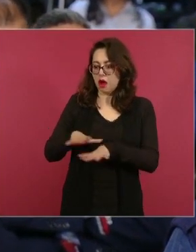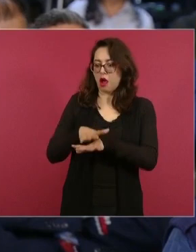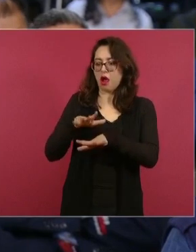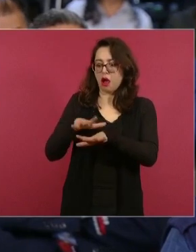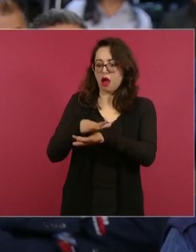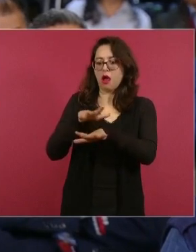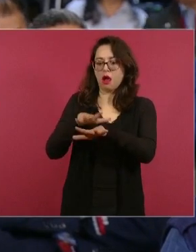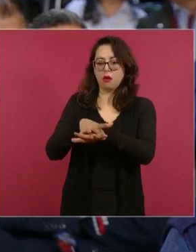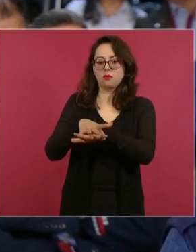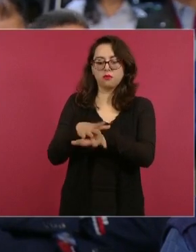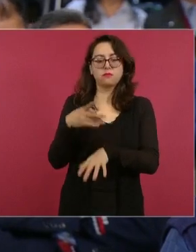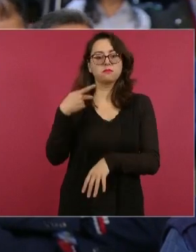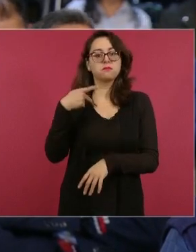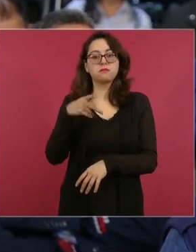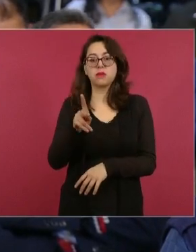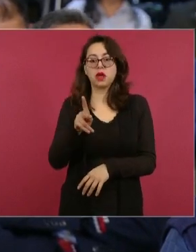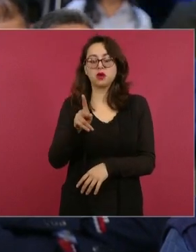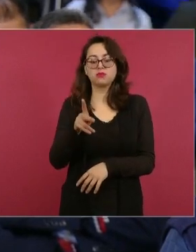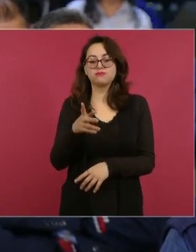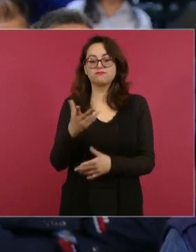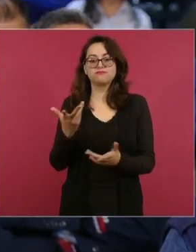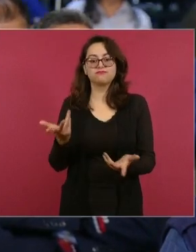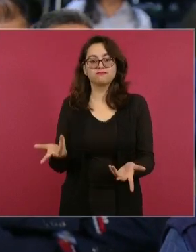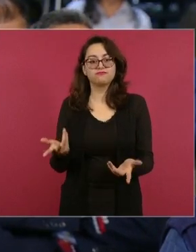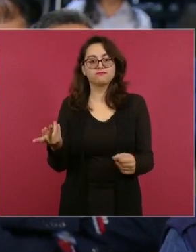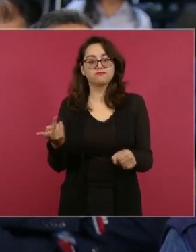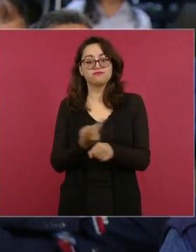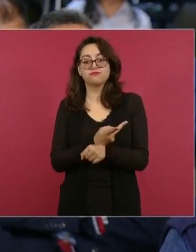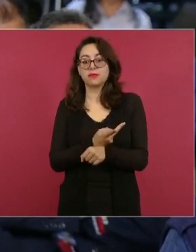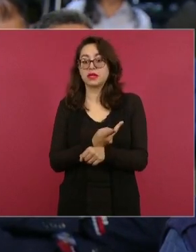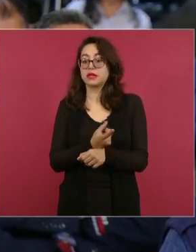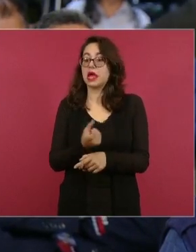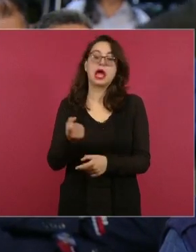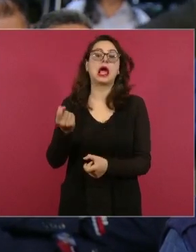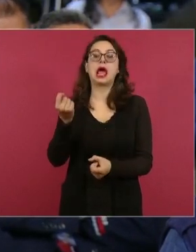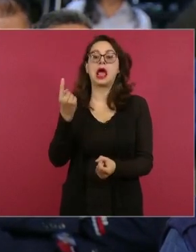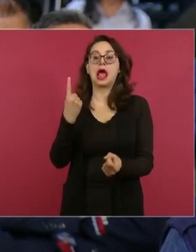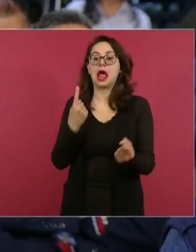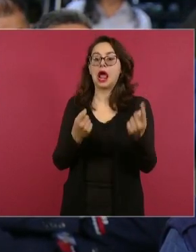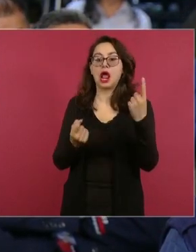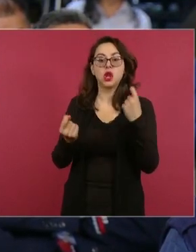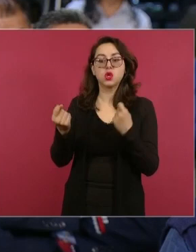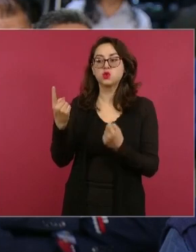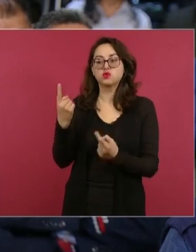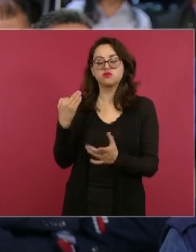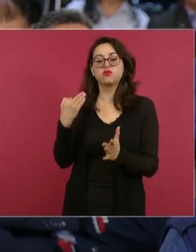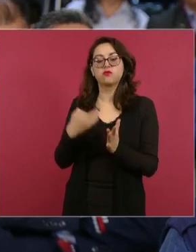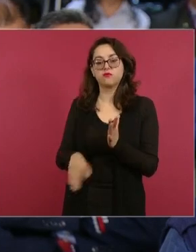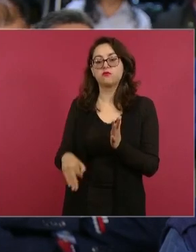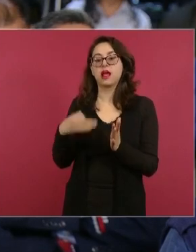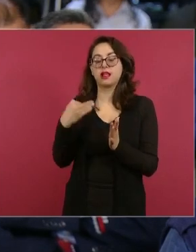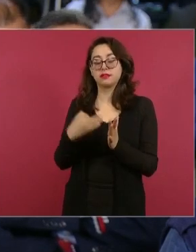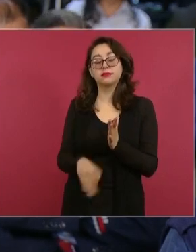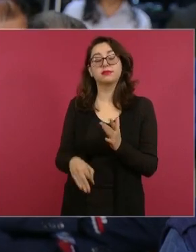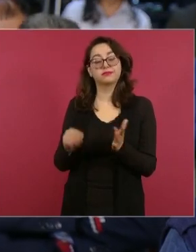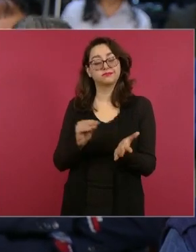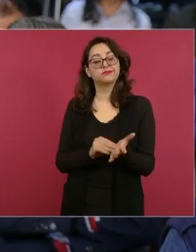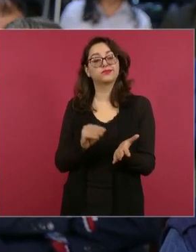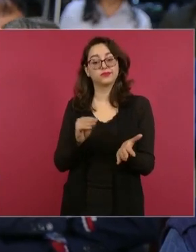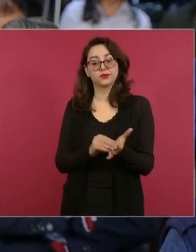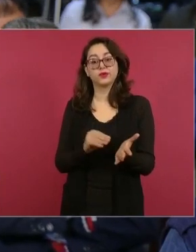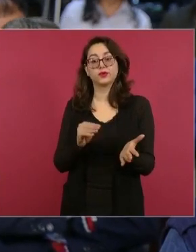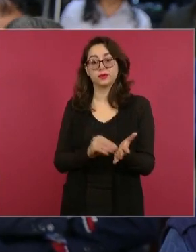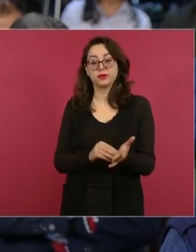que su gobierno, por ejemplo, no logró aterrizar en la ley los acuerdos de San Andrés Reinser, algunos hablan de que el